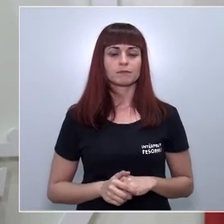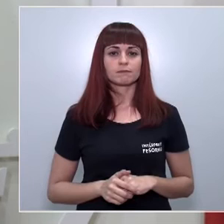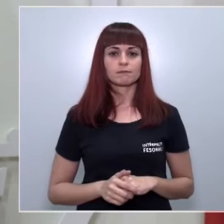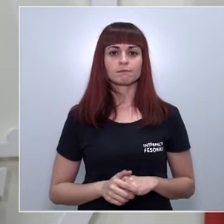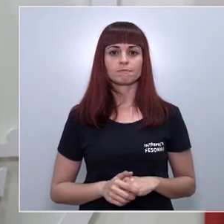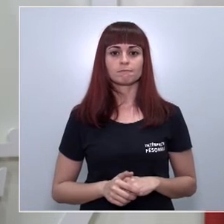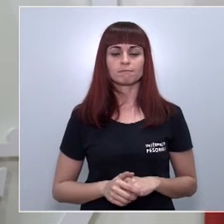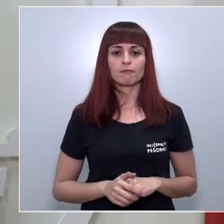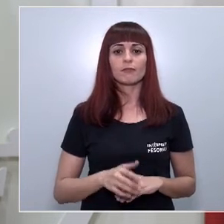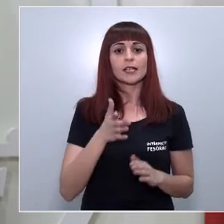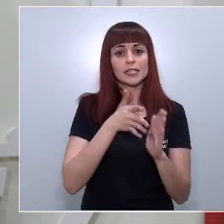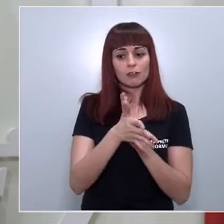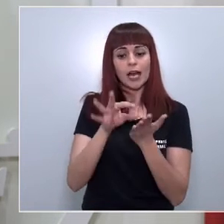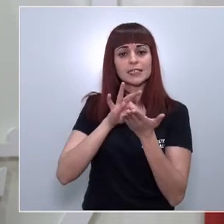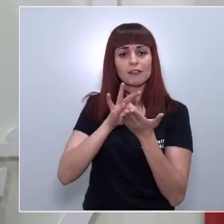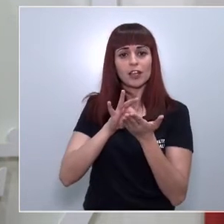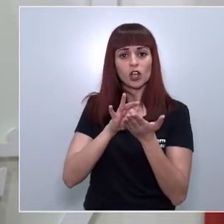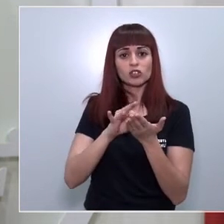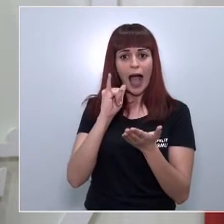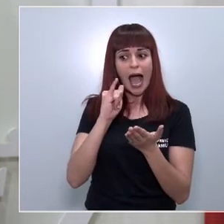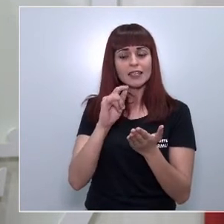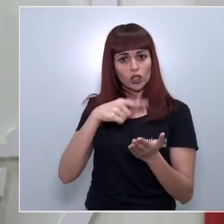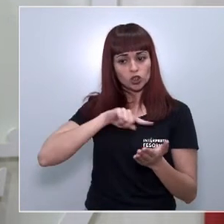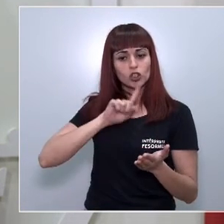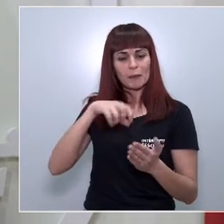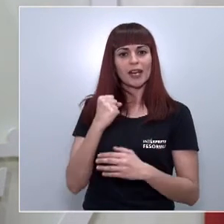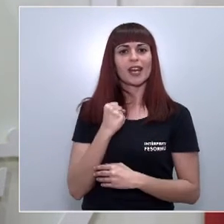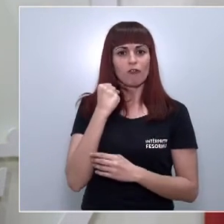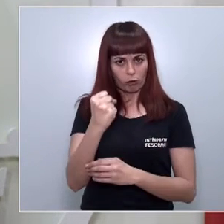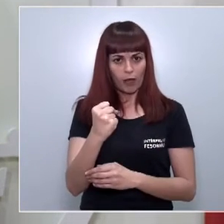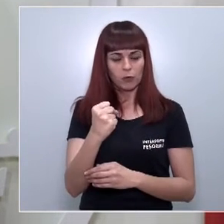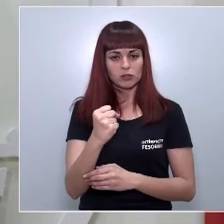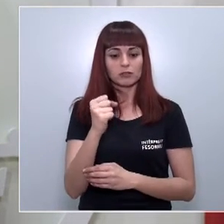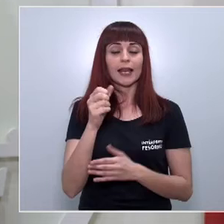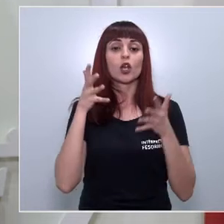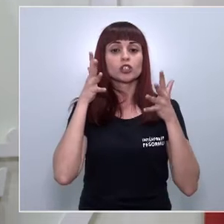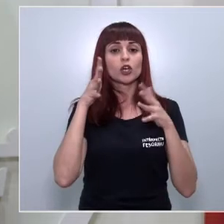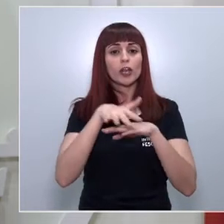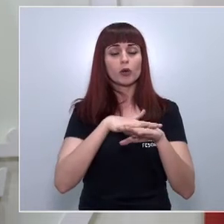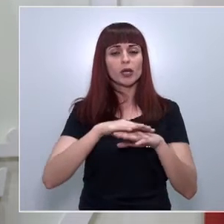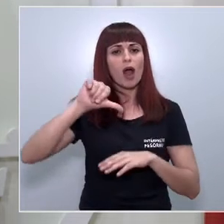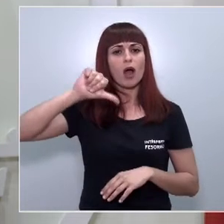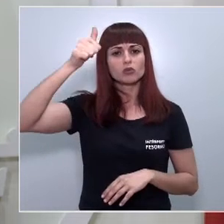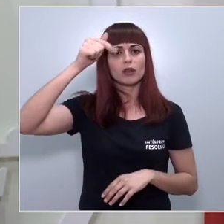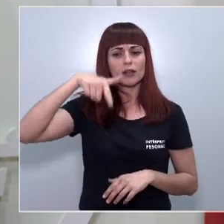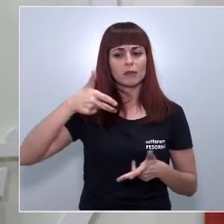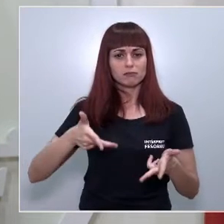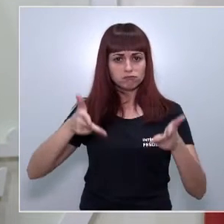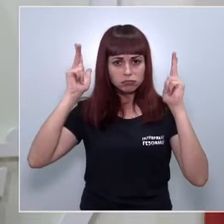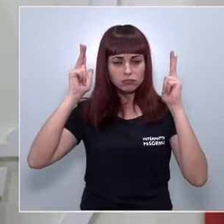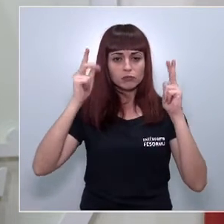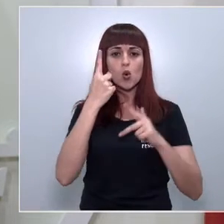sino que los reforzamos. Por otra parte, el Consejo de Gobierno ha autorizado también destinar